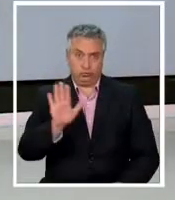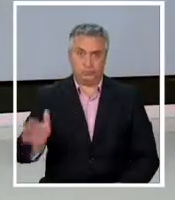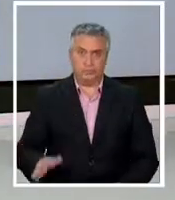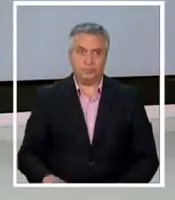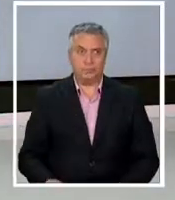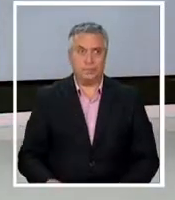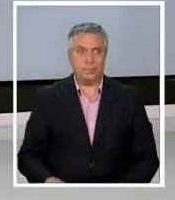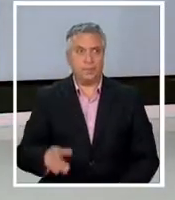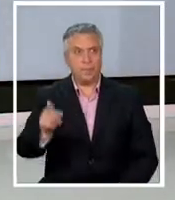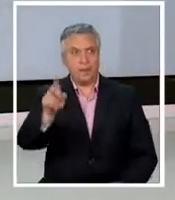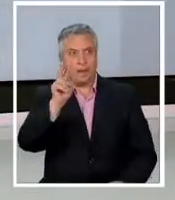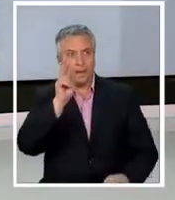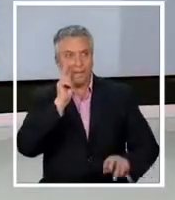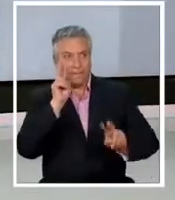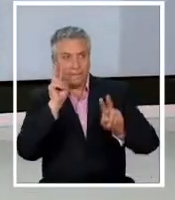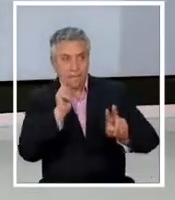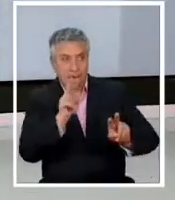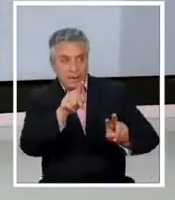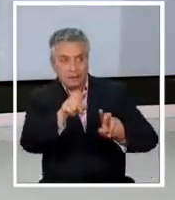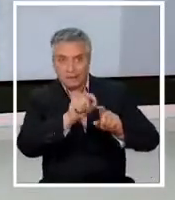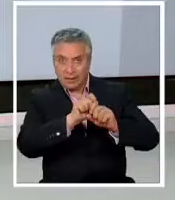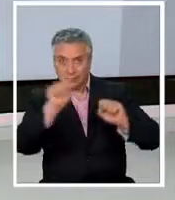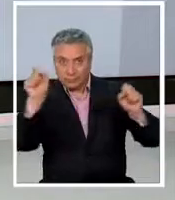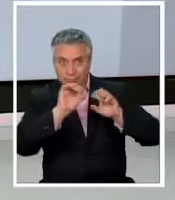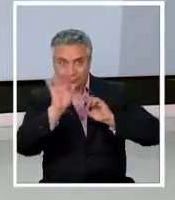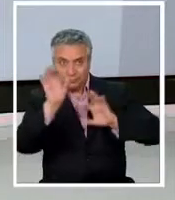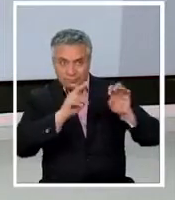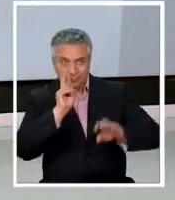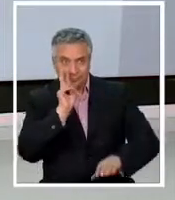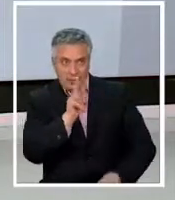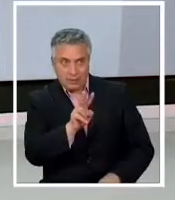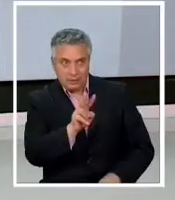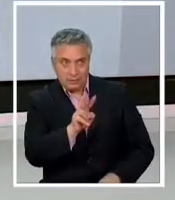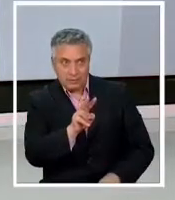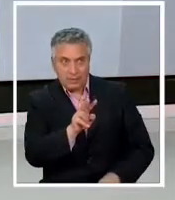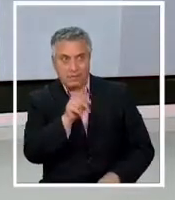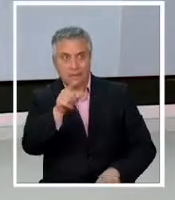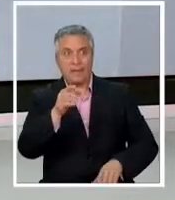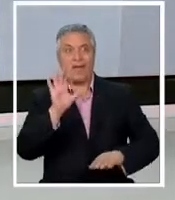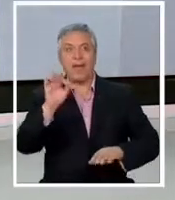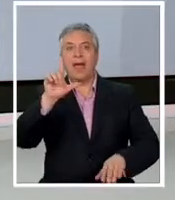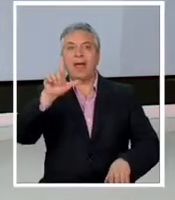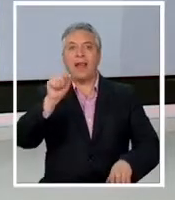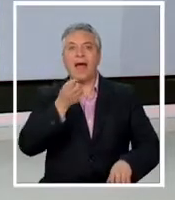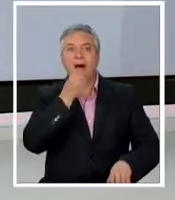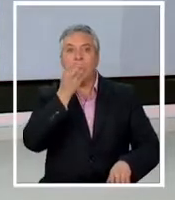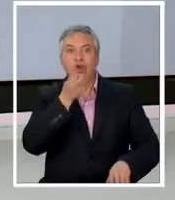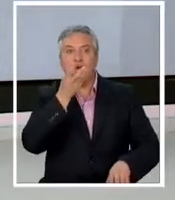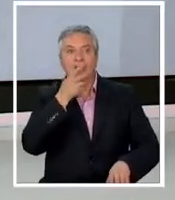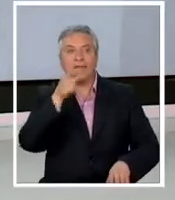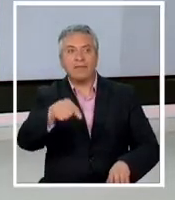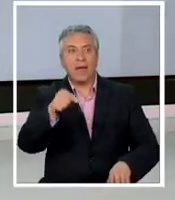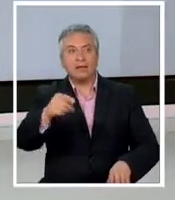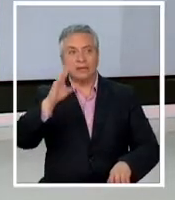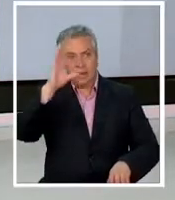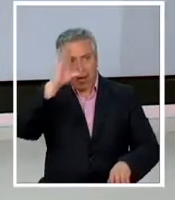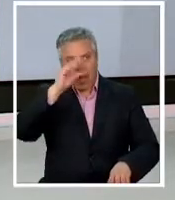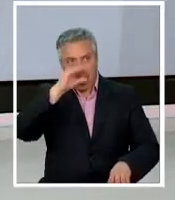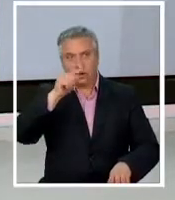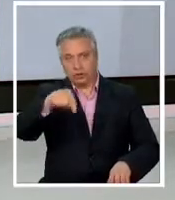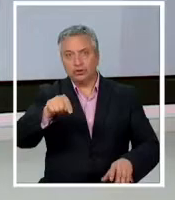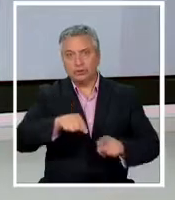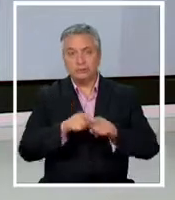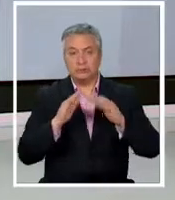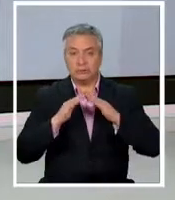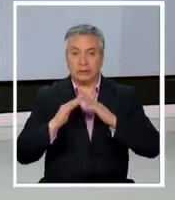Atención a estas imágenes es lo que vecinos de la Florida denuncian vivir durante las noches en un sector